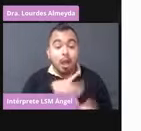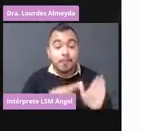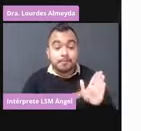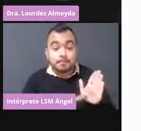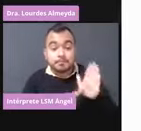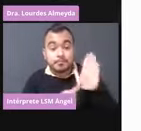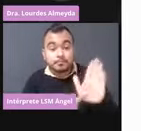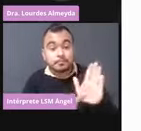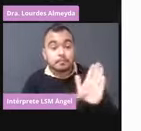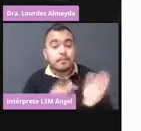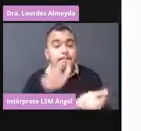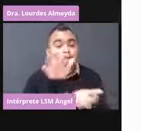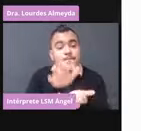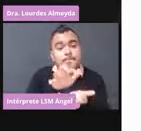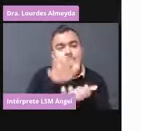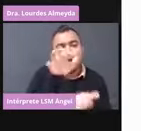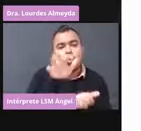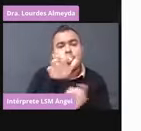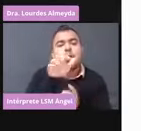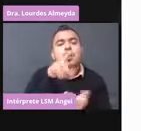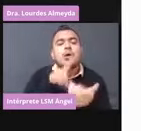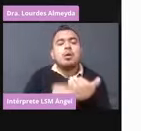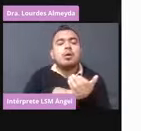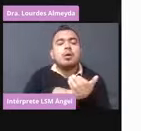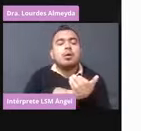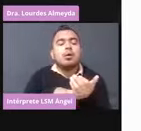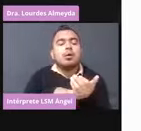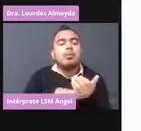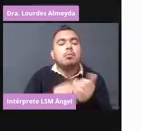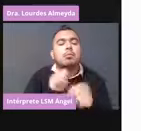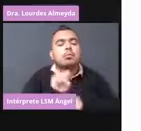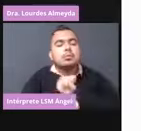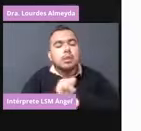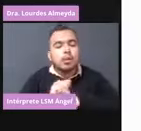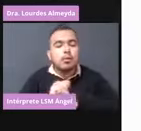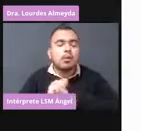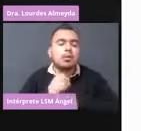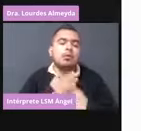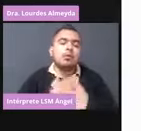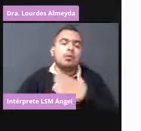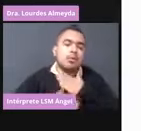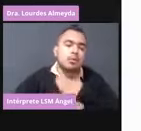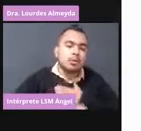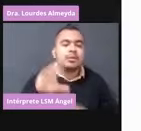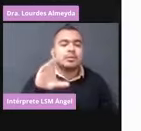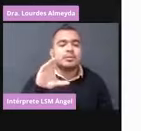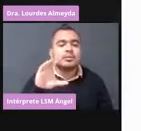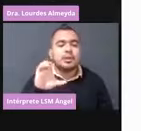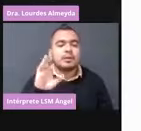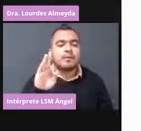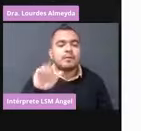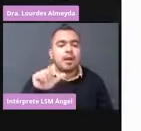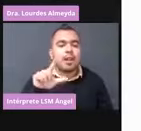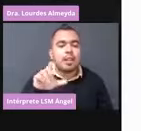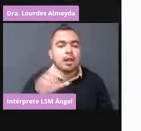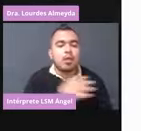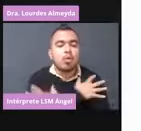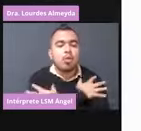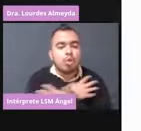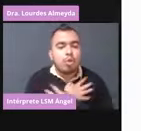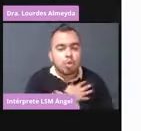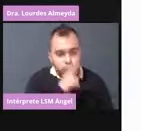es eventos leves, como fatiga, cefalea, dolor en los músculos, dolor en las